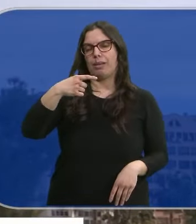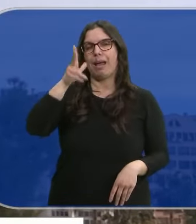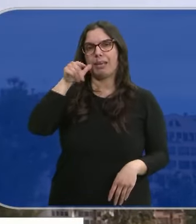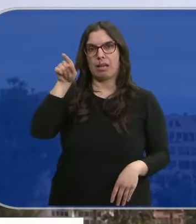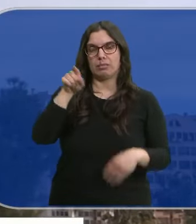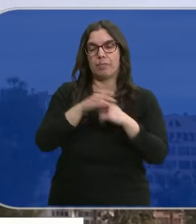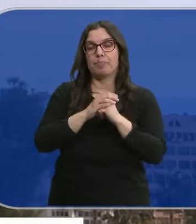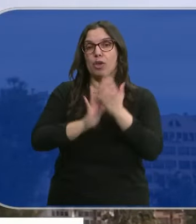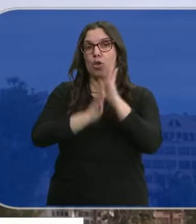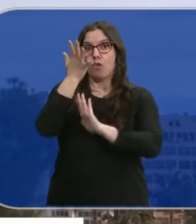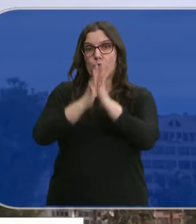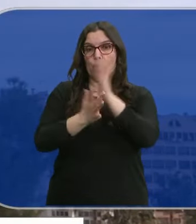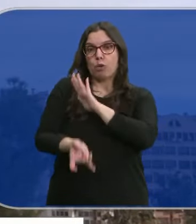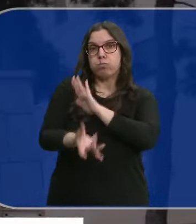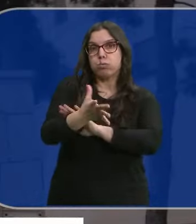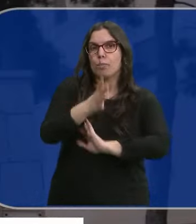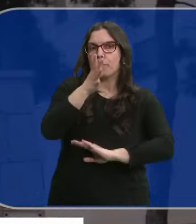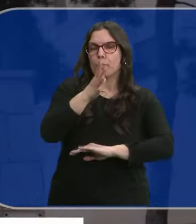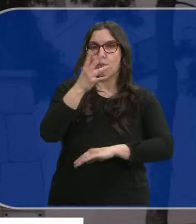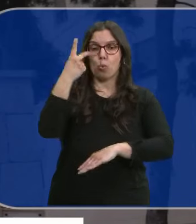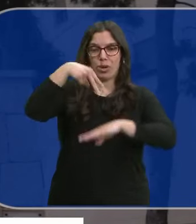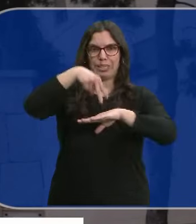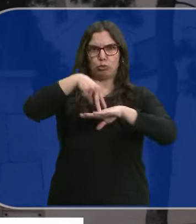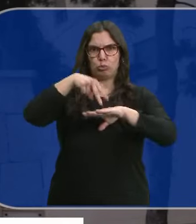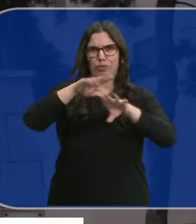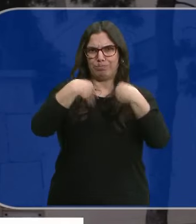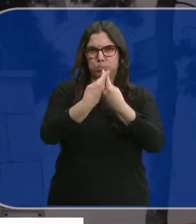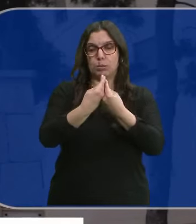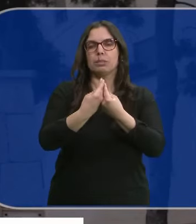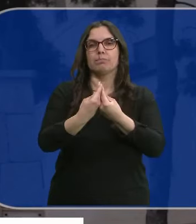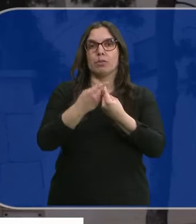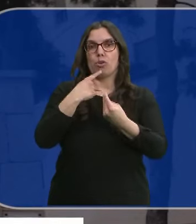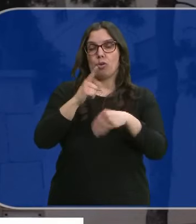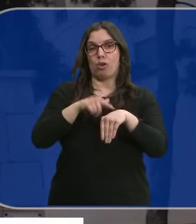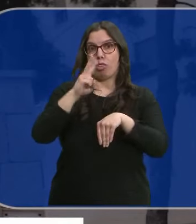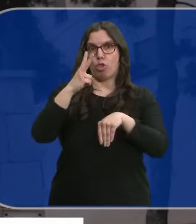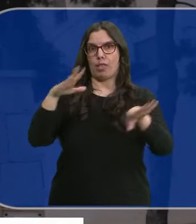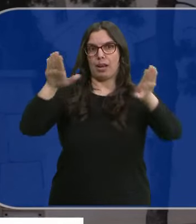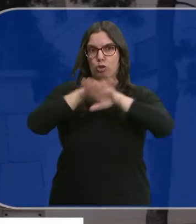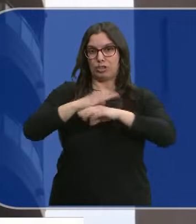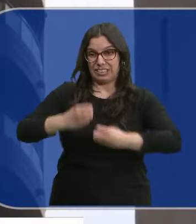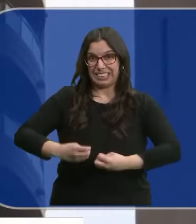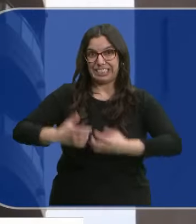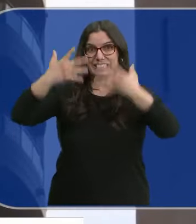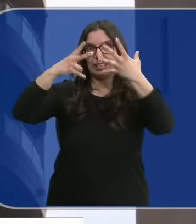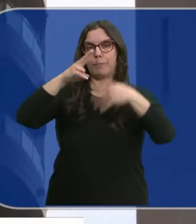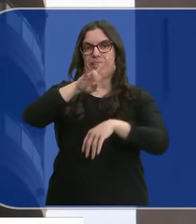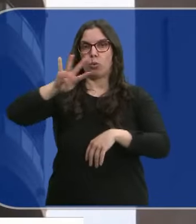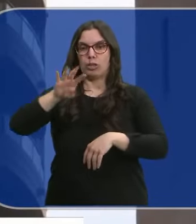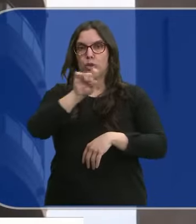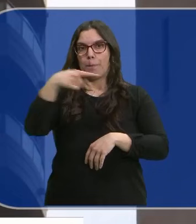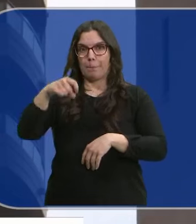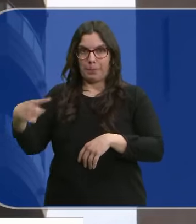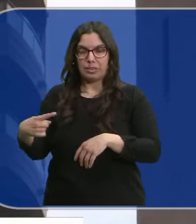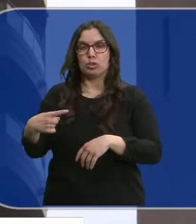Alicante. El fuego, originado por la sobrecarga de un enchufe a las 2 de la madrugada, se ha producido en un bloque de 24 pisos y ha obligado a